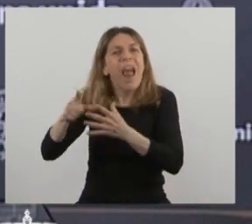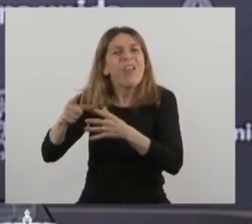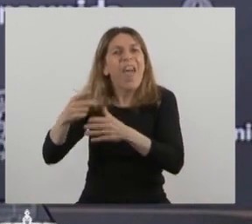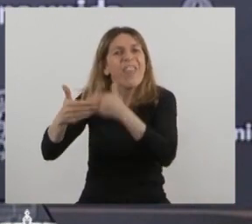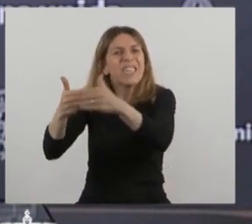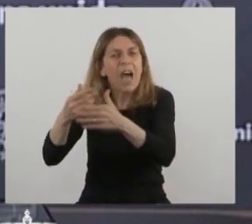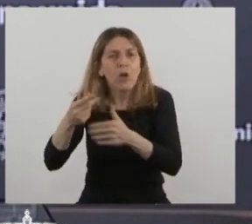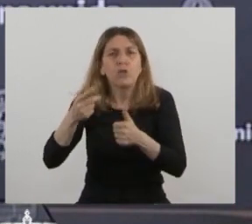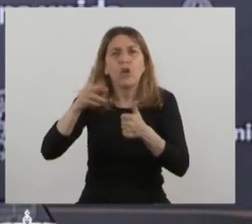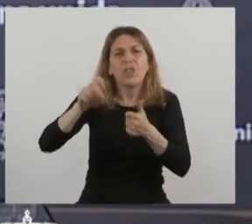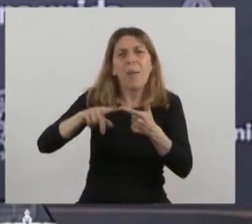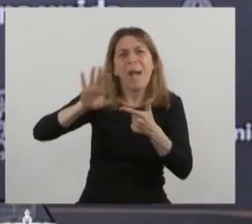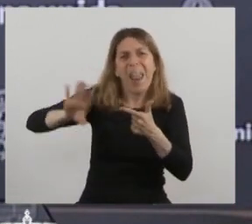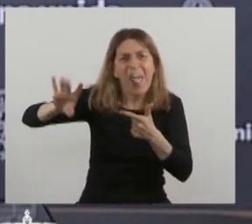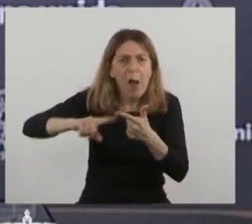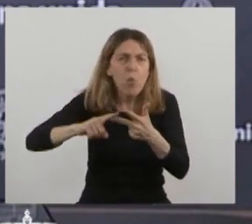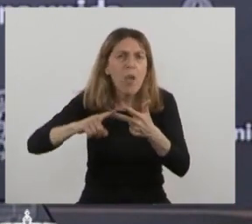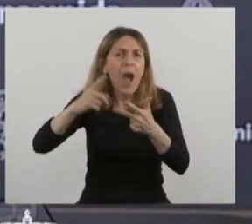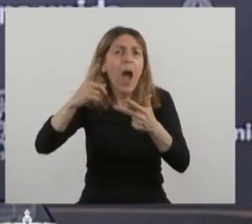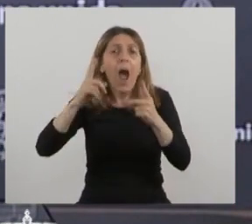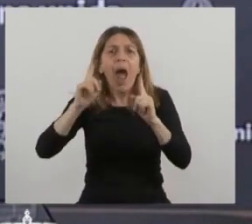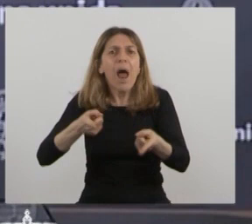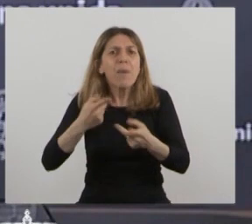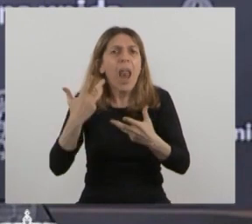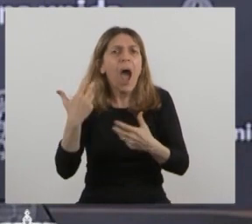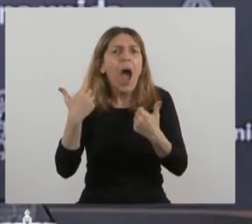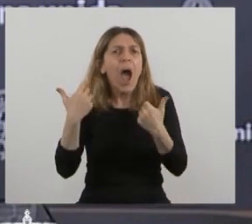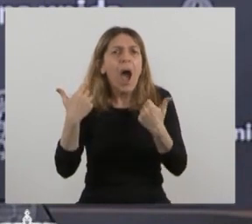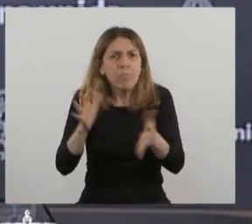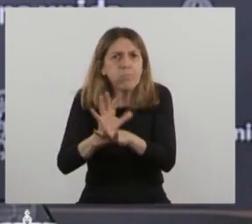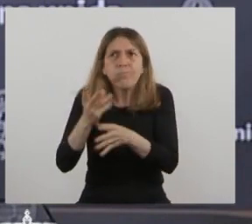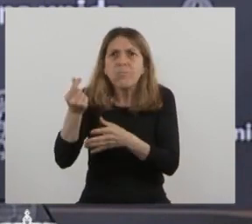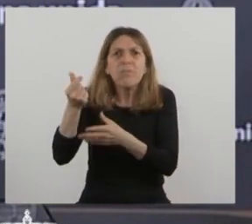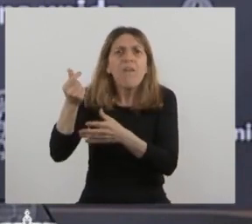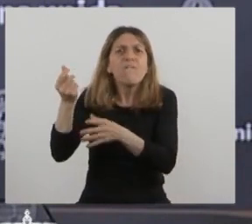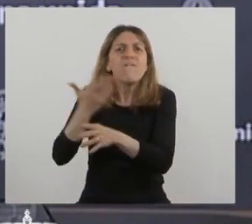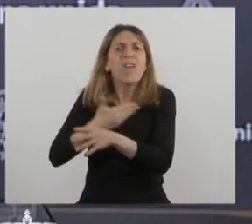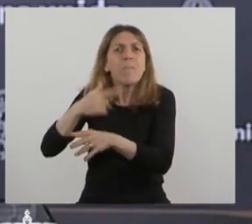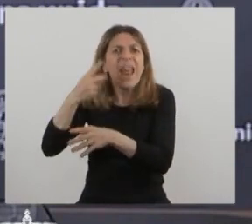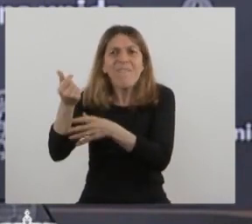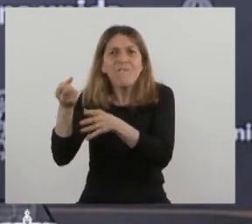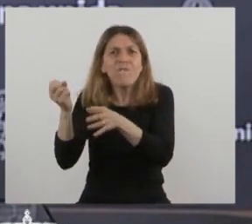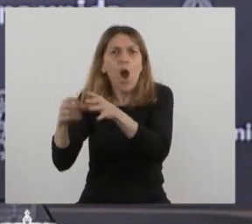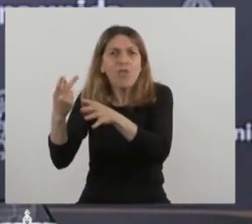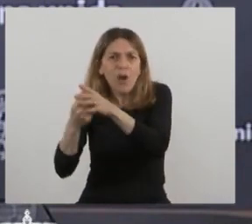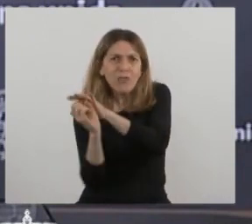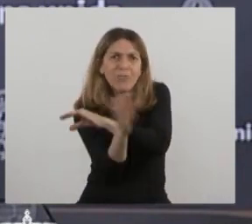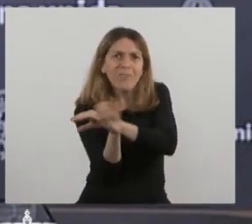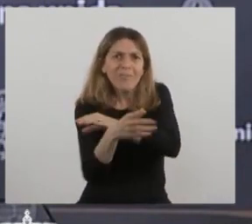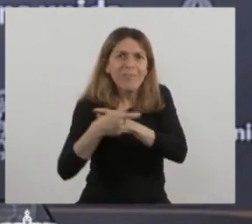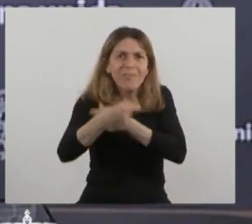alivio a la deuda, el mejor aprovechamiento de los derechos especiales de giro del Fondo Monetario Internacional son tareas